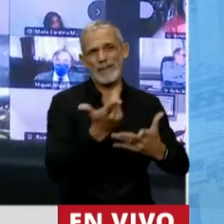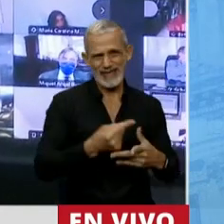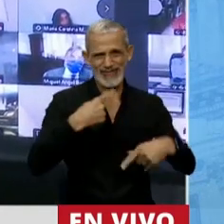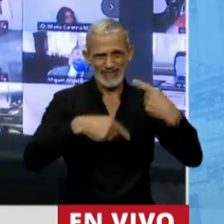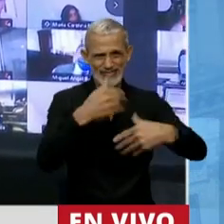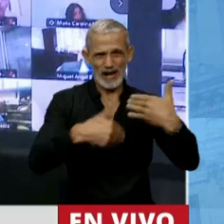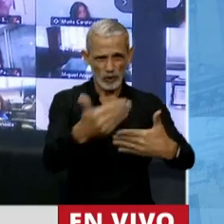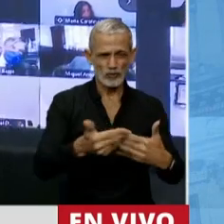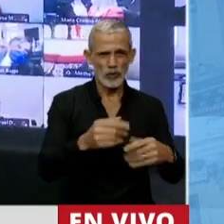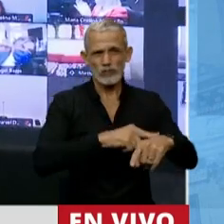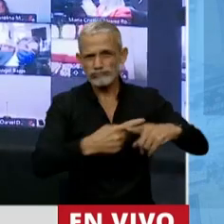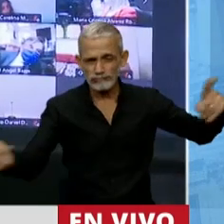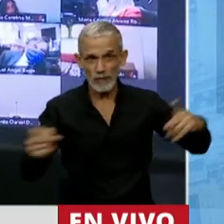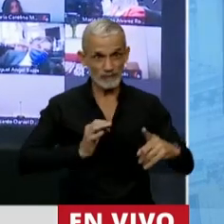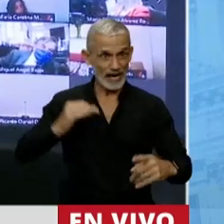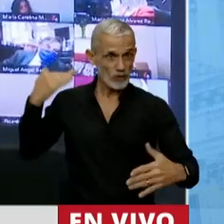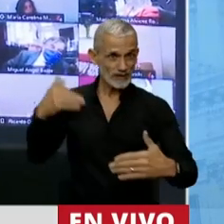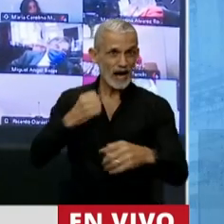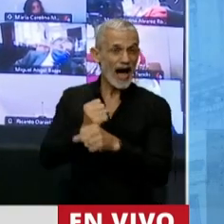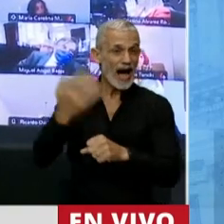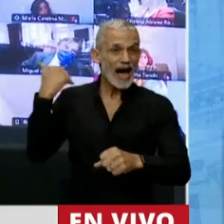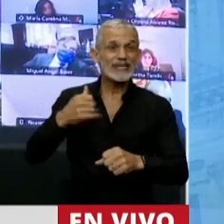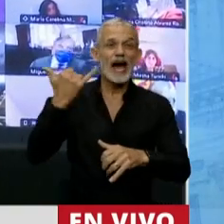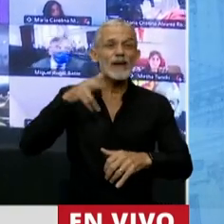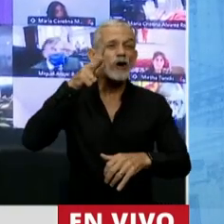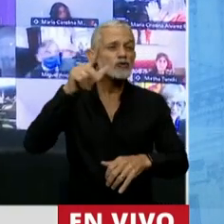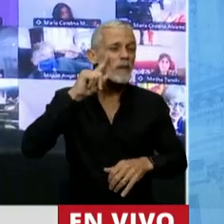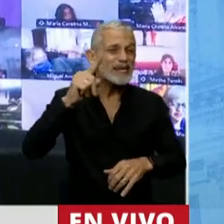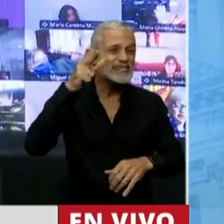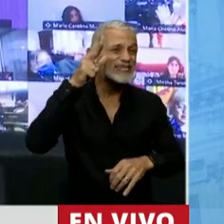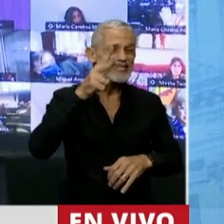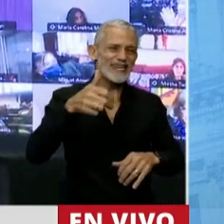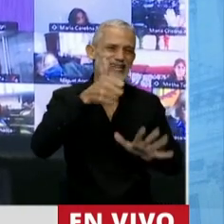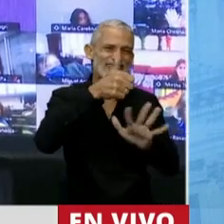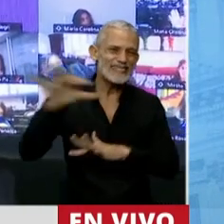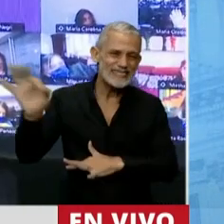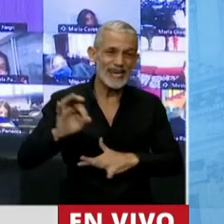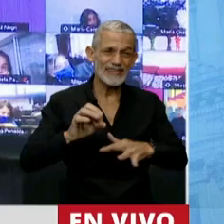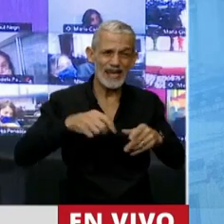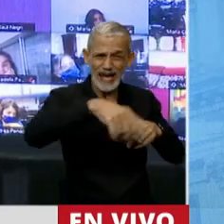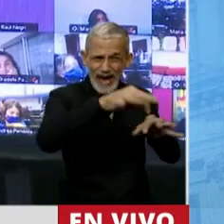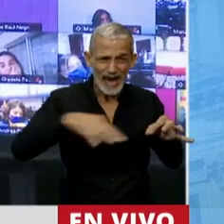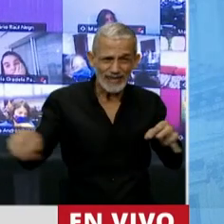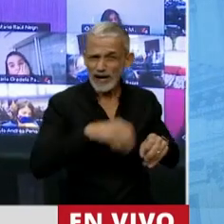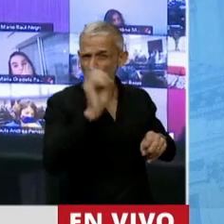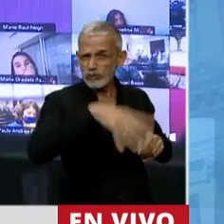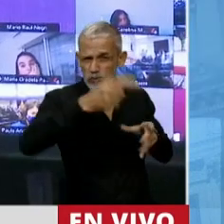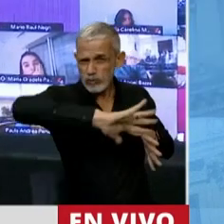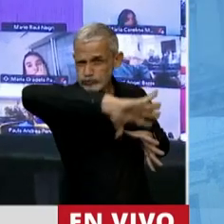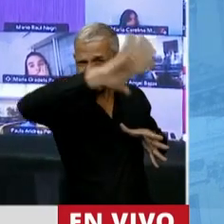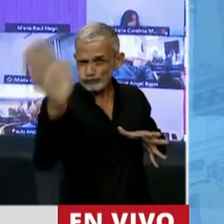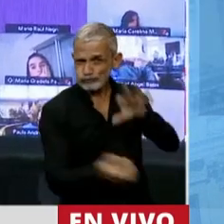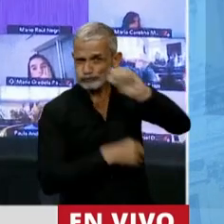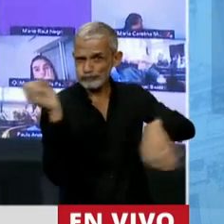Sustentable de la Nación, hasta el año pasado existían 8.600 hectáreas de basurales a cielo abierto.